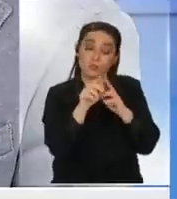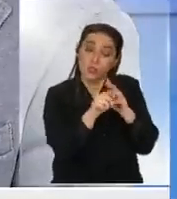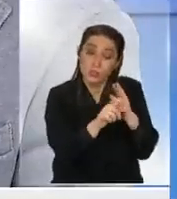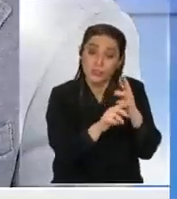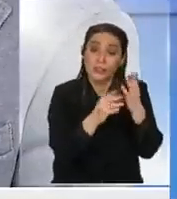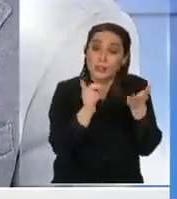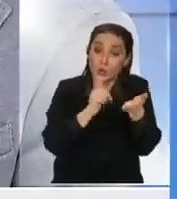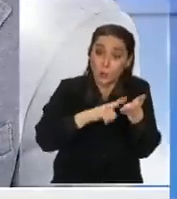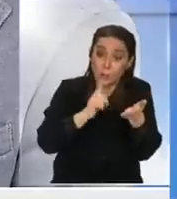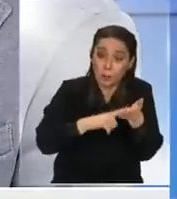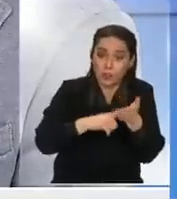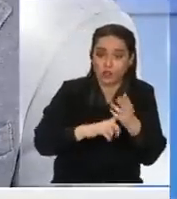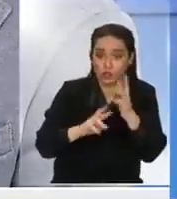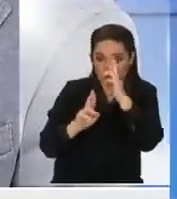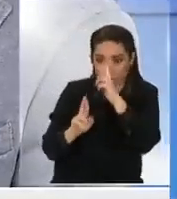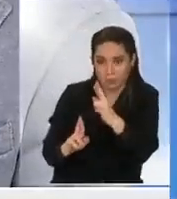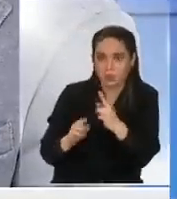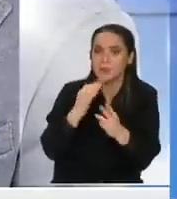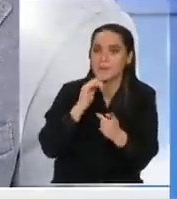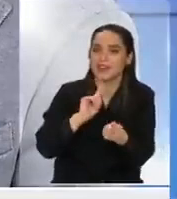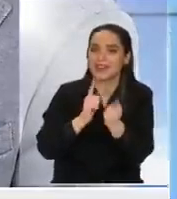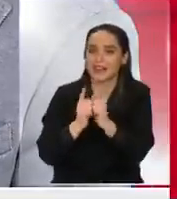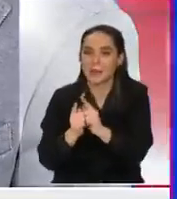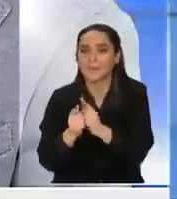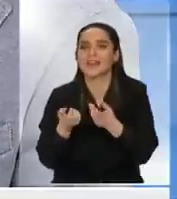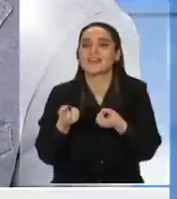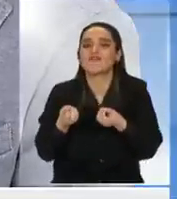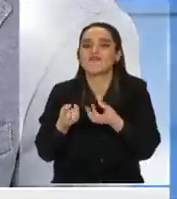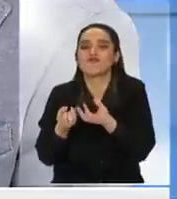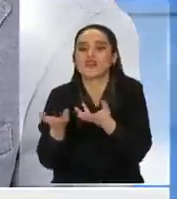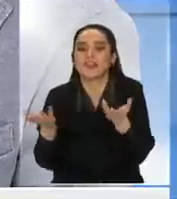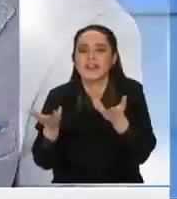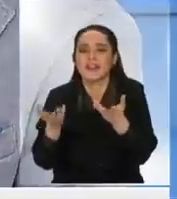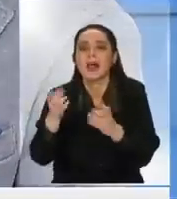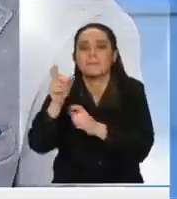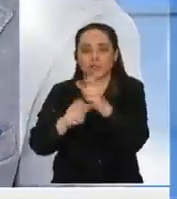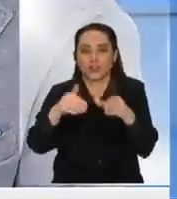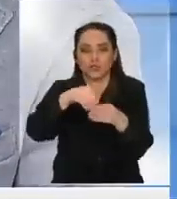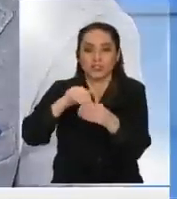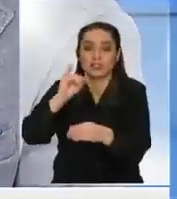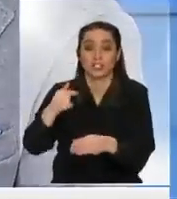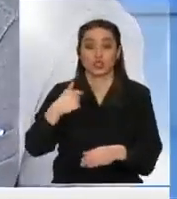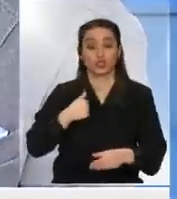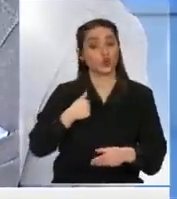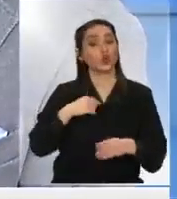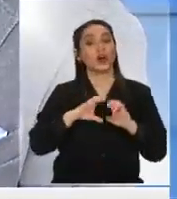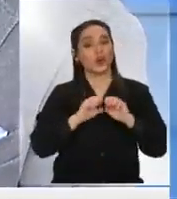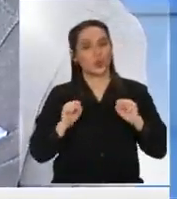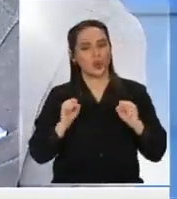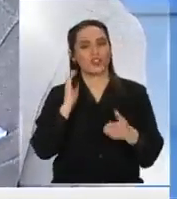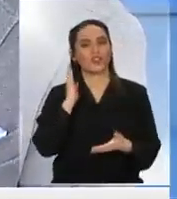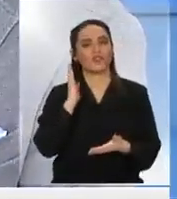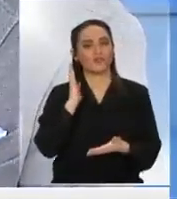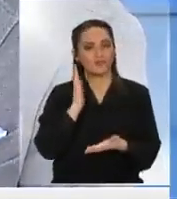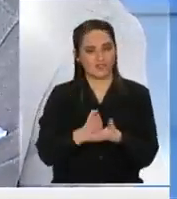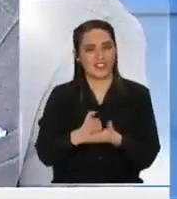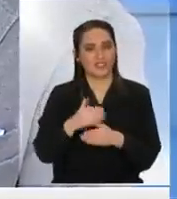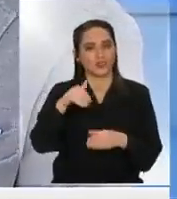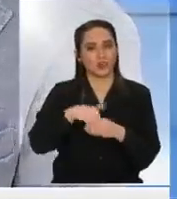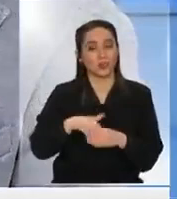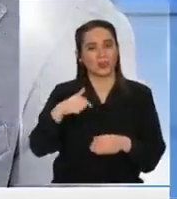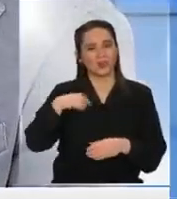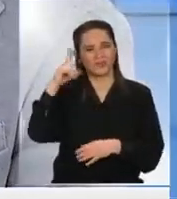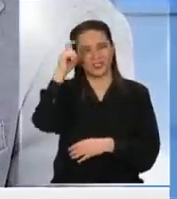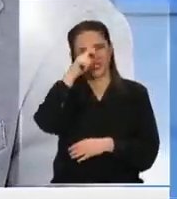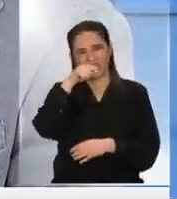varían y también incluyen la participación entonces yo soy partidario del voto obligatorio pero me parece complejo exigirlo hoy día